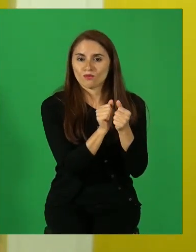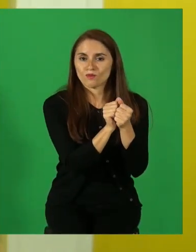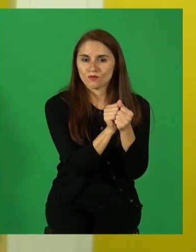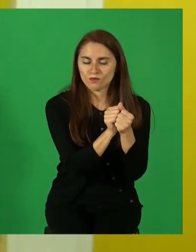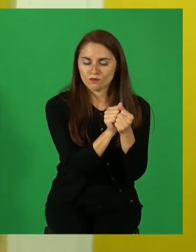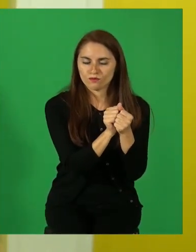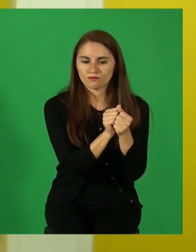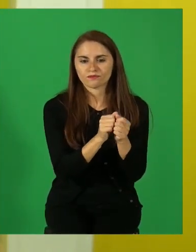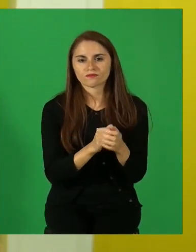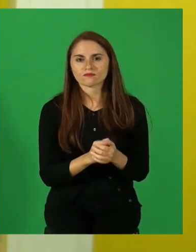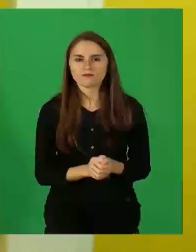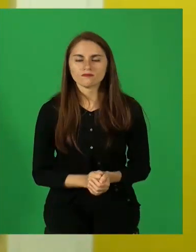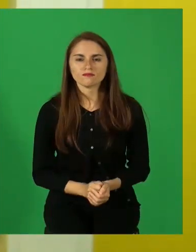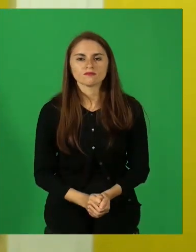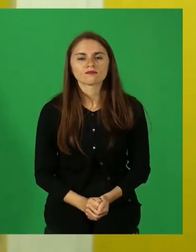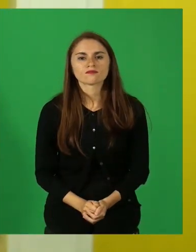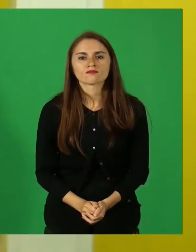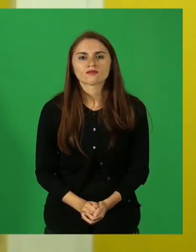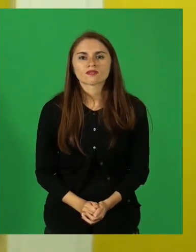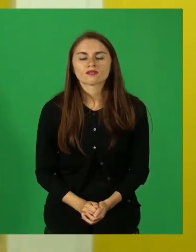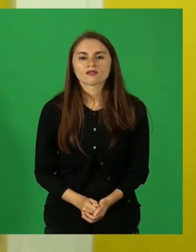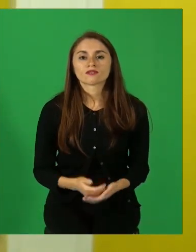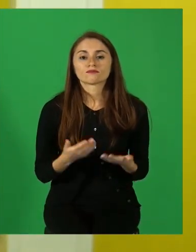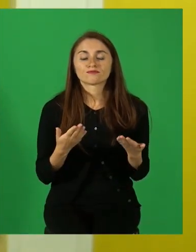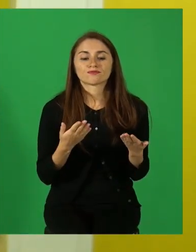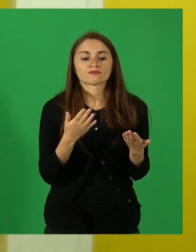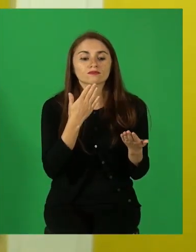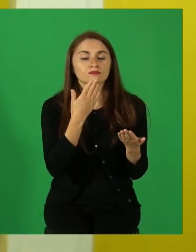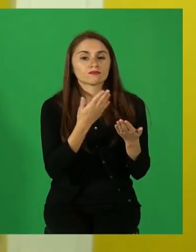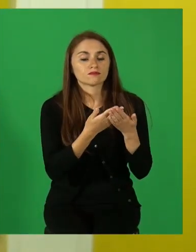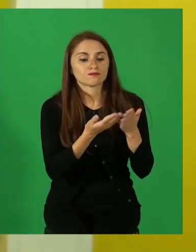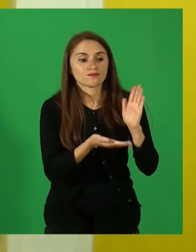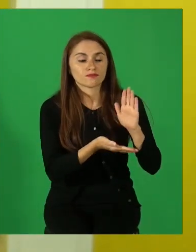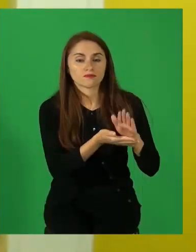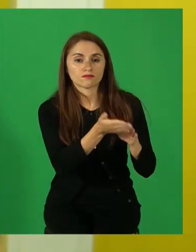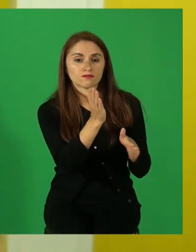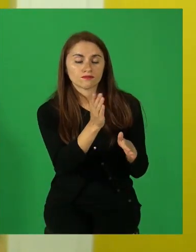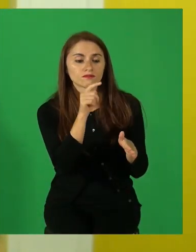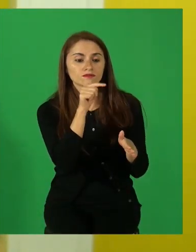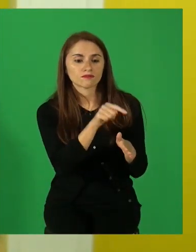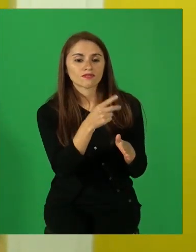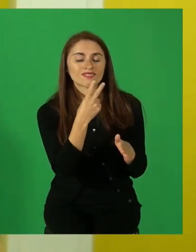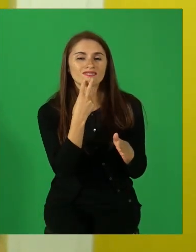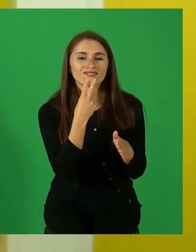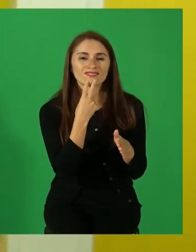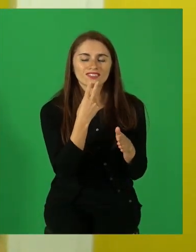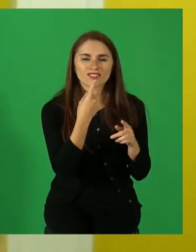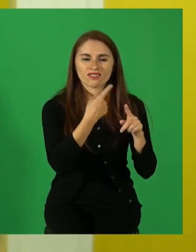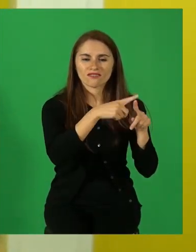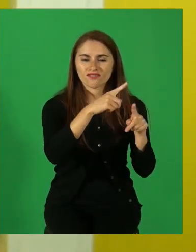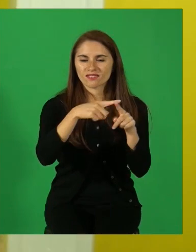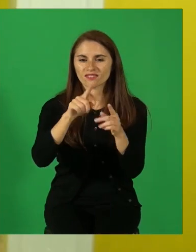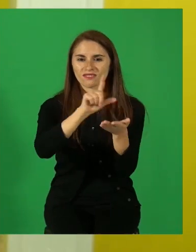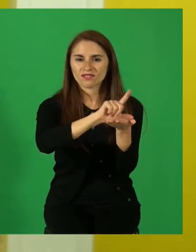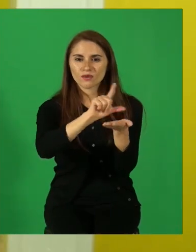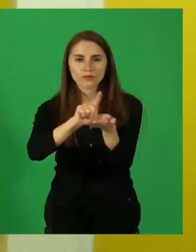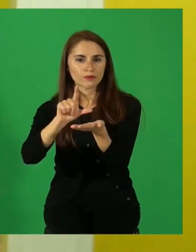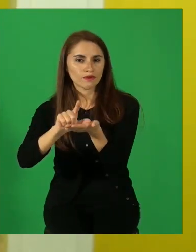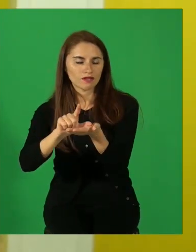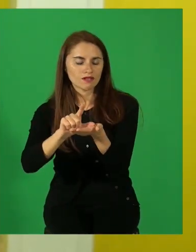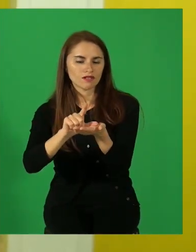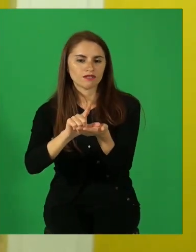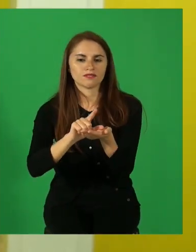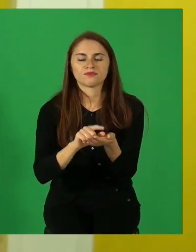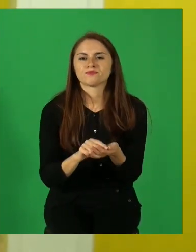incluye en este caso al narrador. Desde que se fue, él vivió en distintos lugares hasta que descubrió